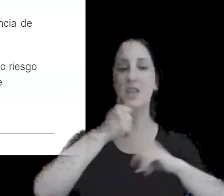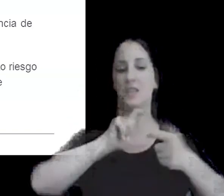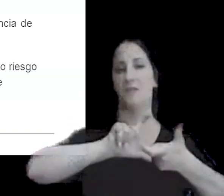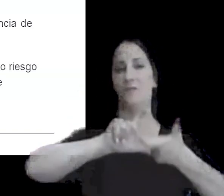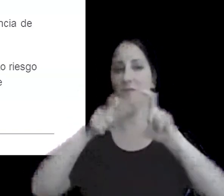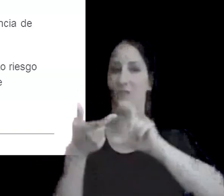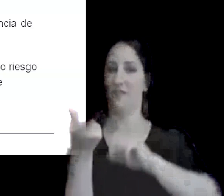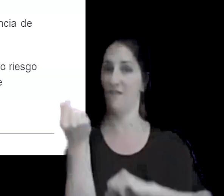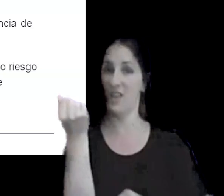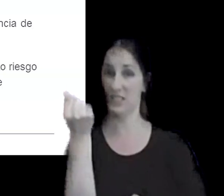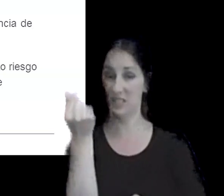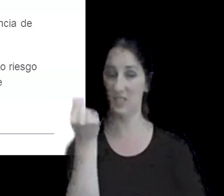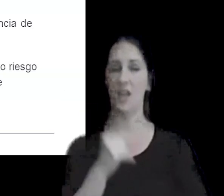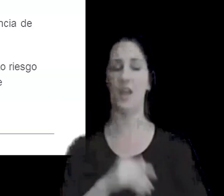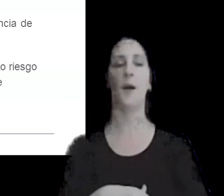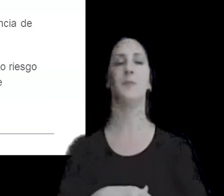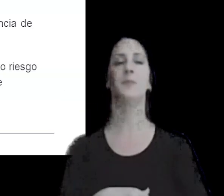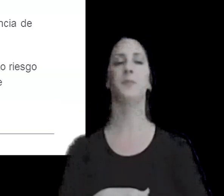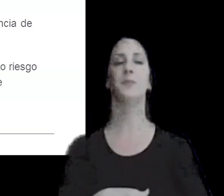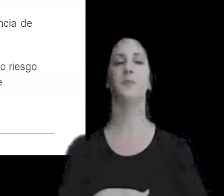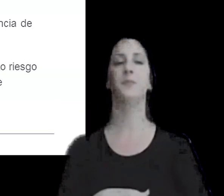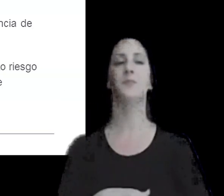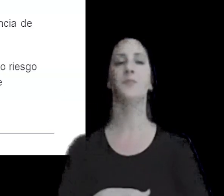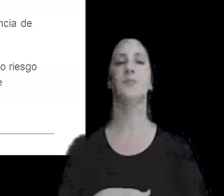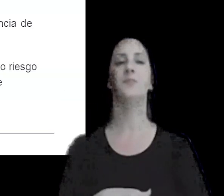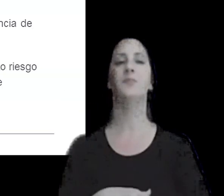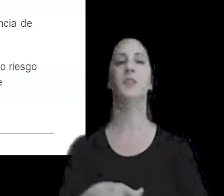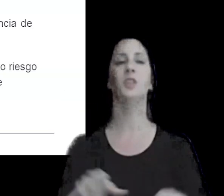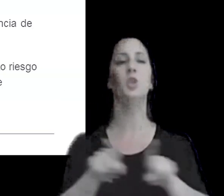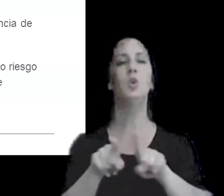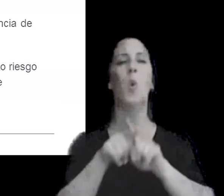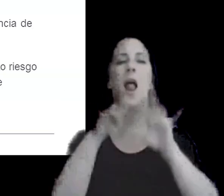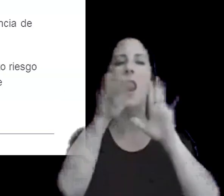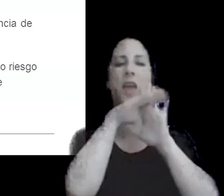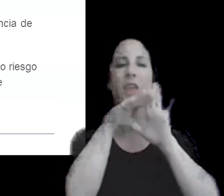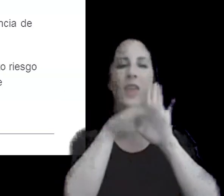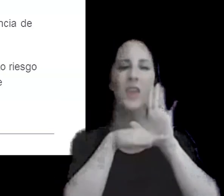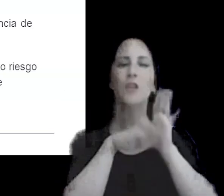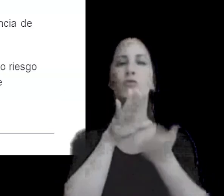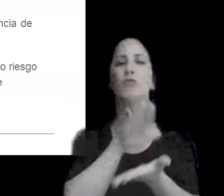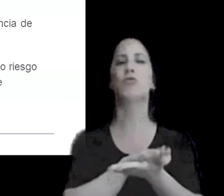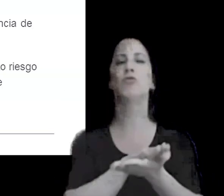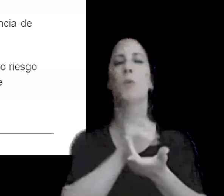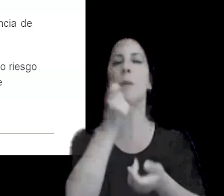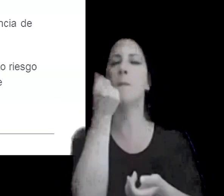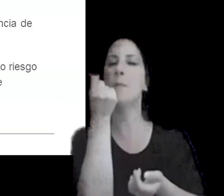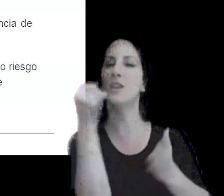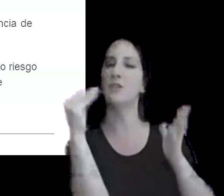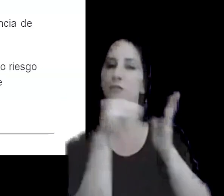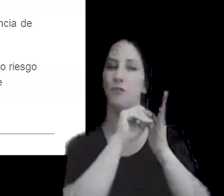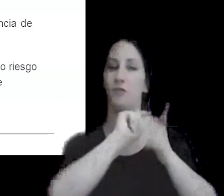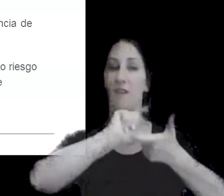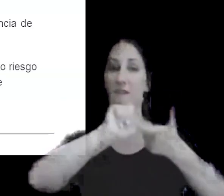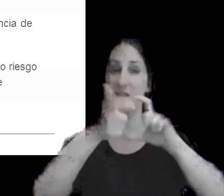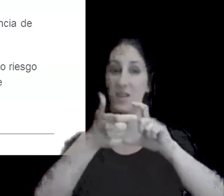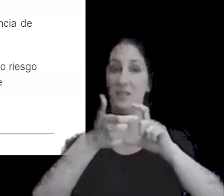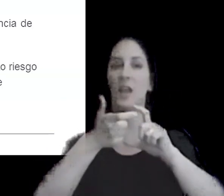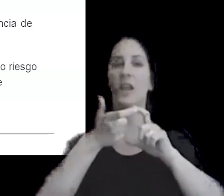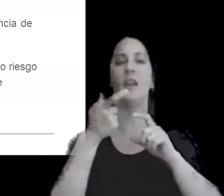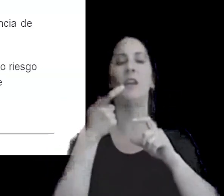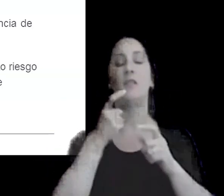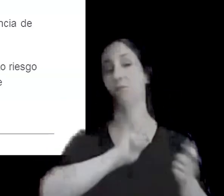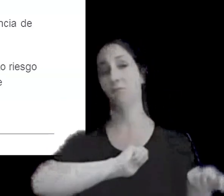financieras guías respecto a operaciones de precio de transferencia en operaciones de intangibles